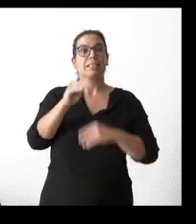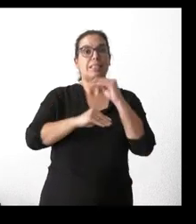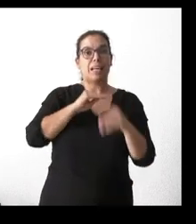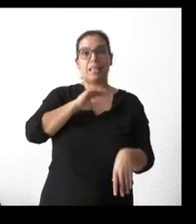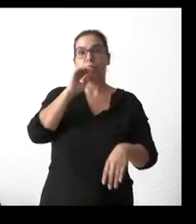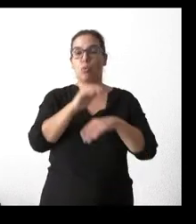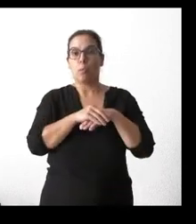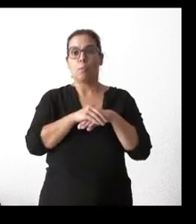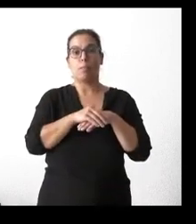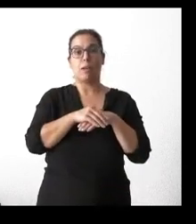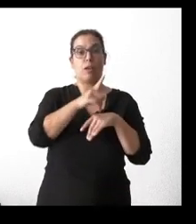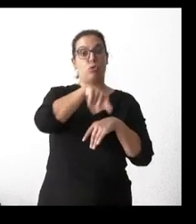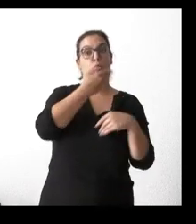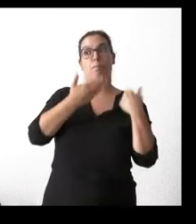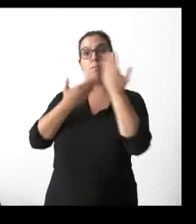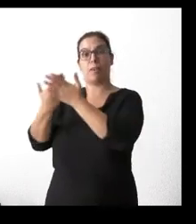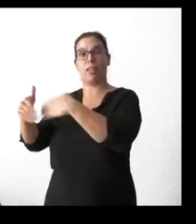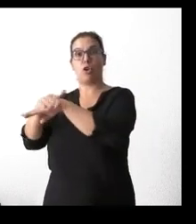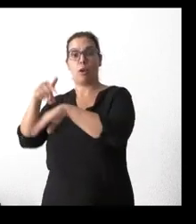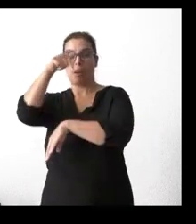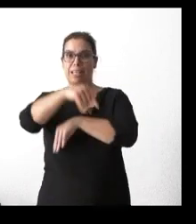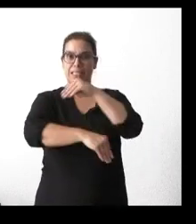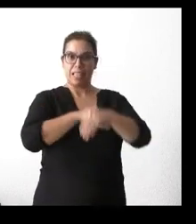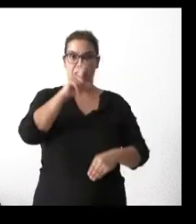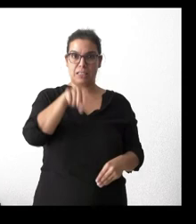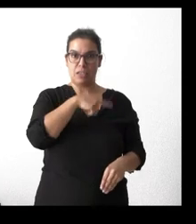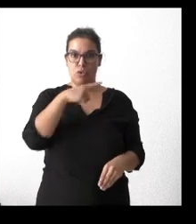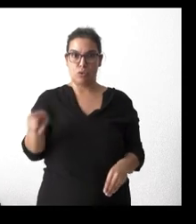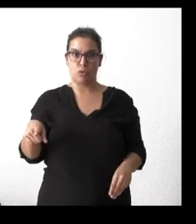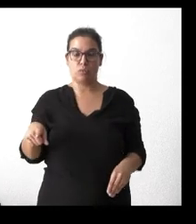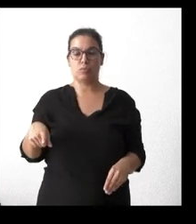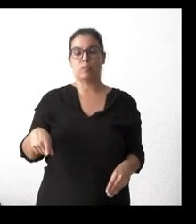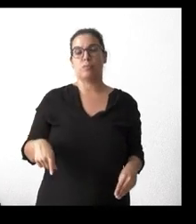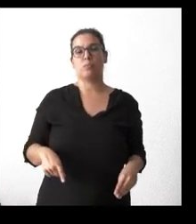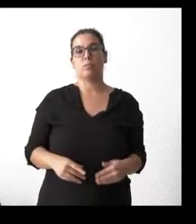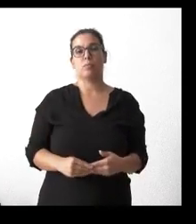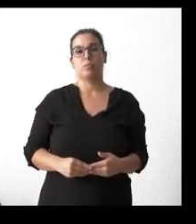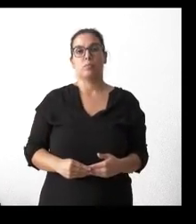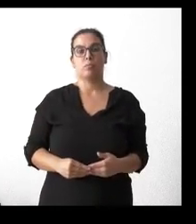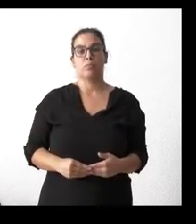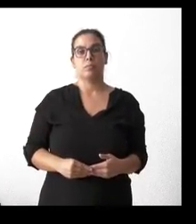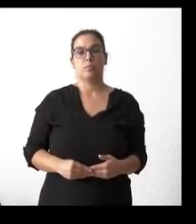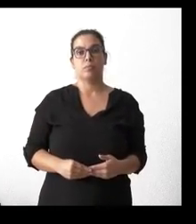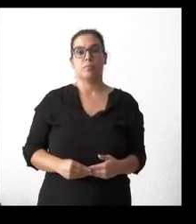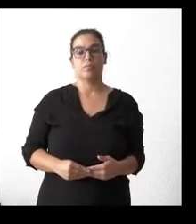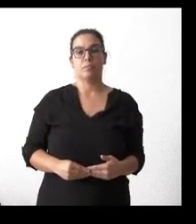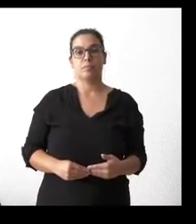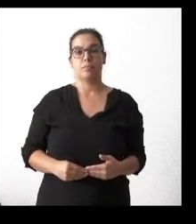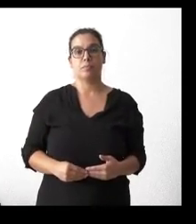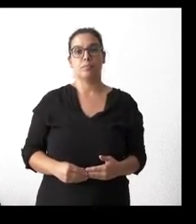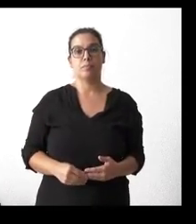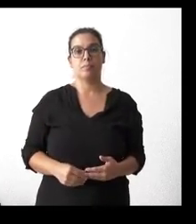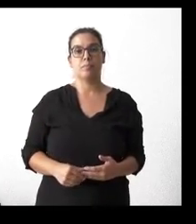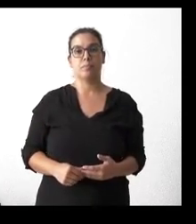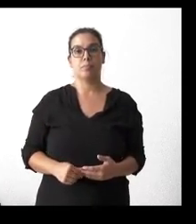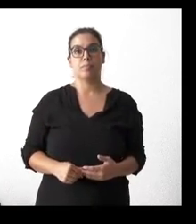petición que se hizo al Gobierno en las diferentes líneas de transporte que ahora mismo están en vigor, interurbanas que están en vigor en Castilla y